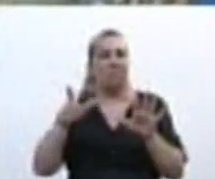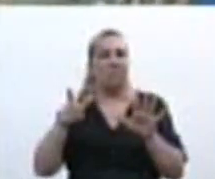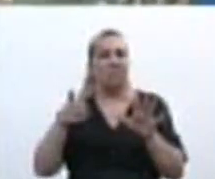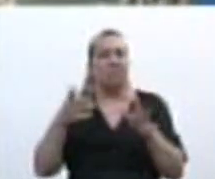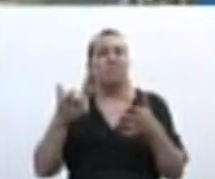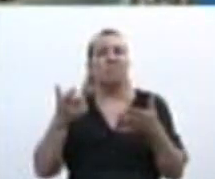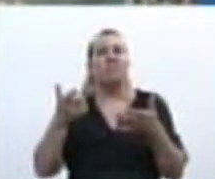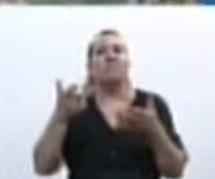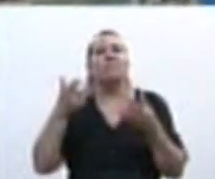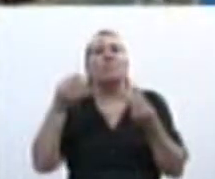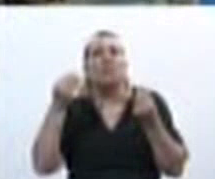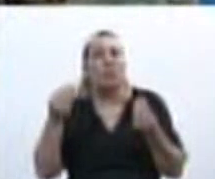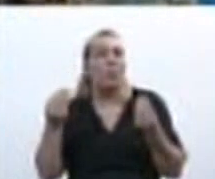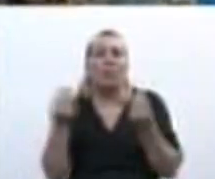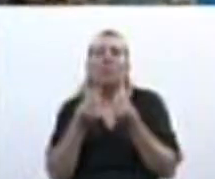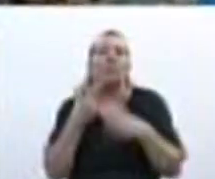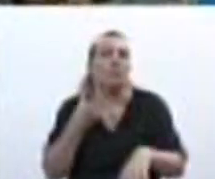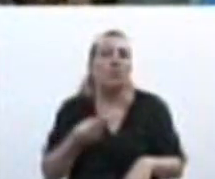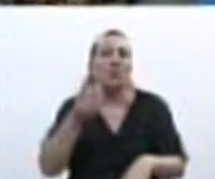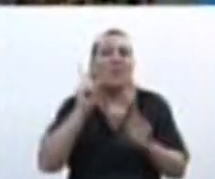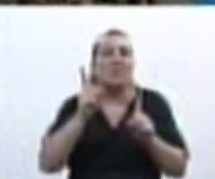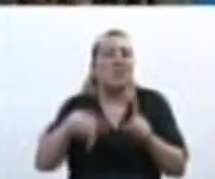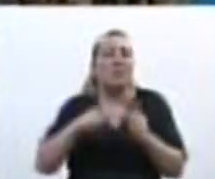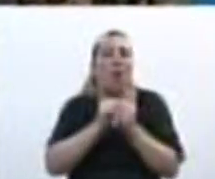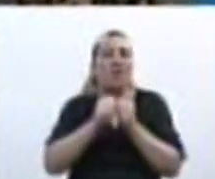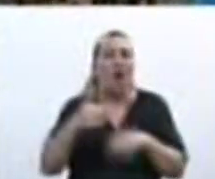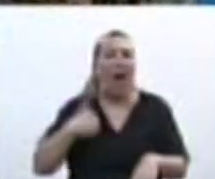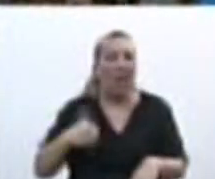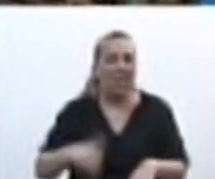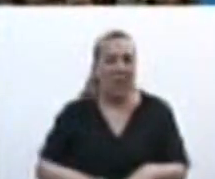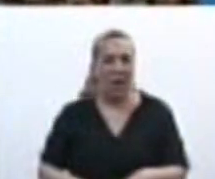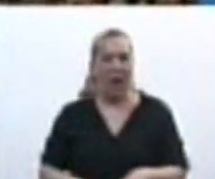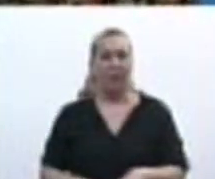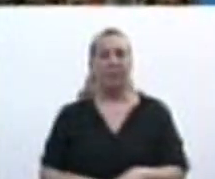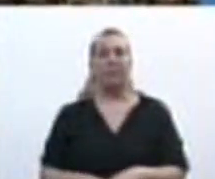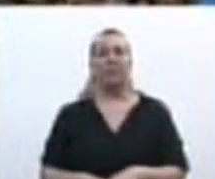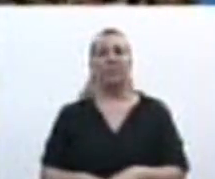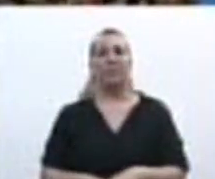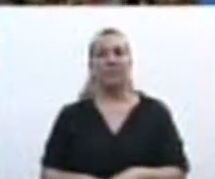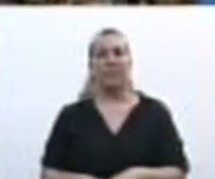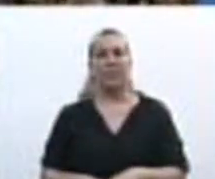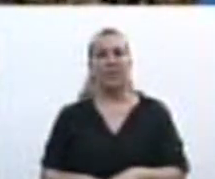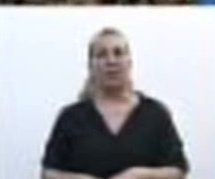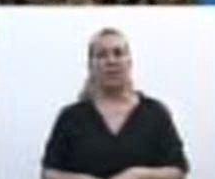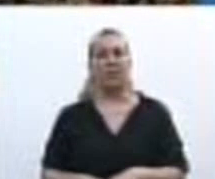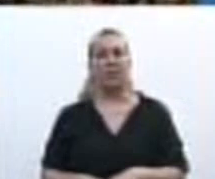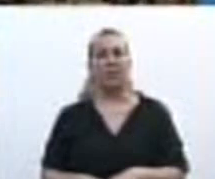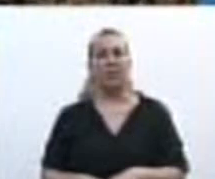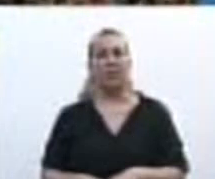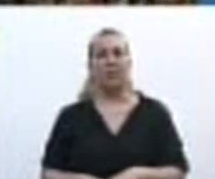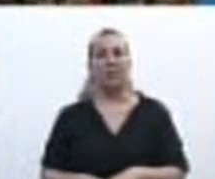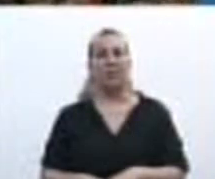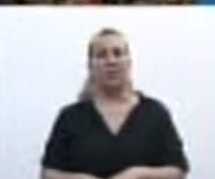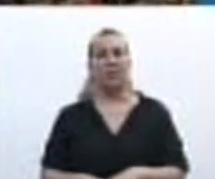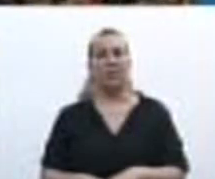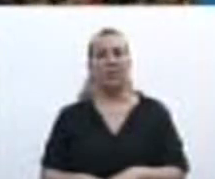Estamos, como tantas veces en la historia argentina, poniendo en crisis nuestro sistema.